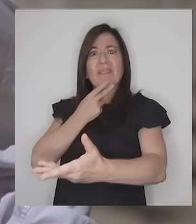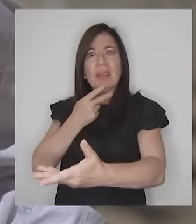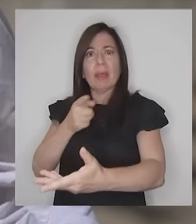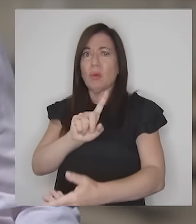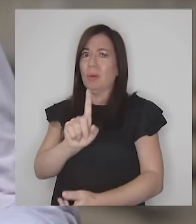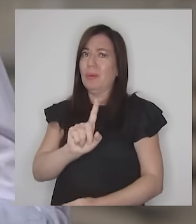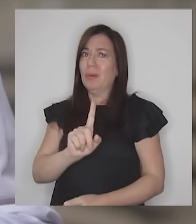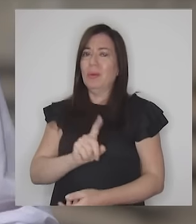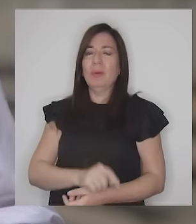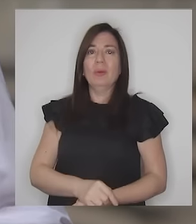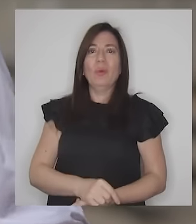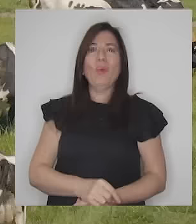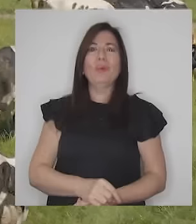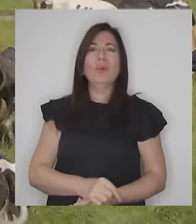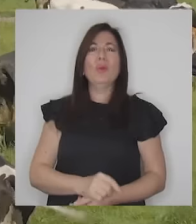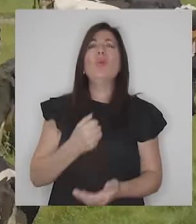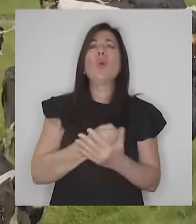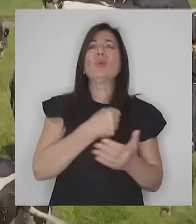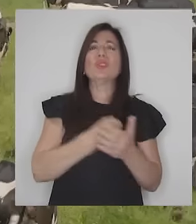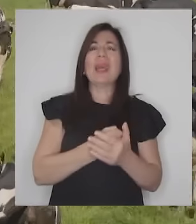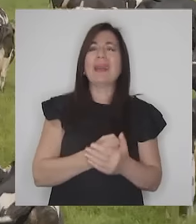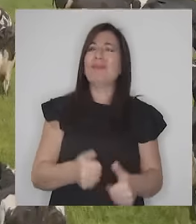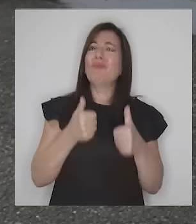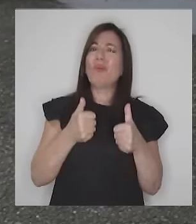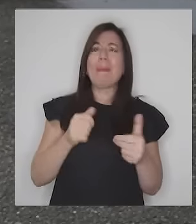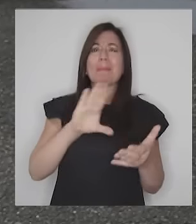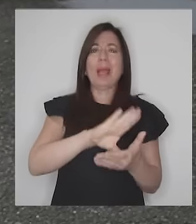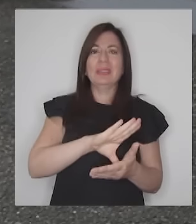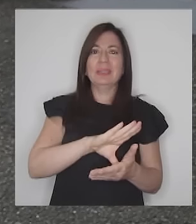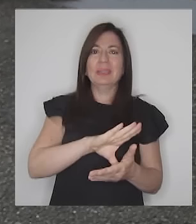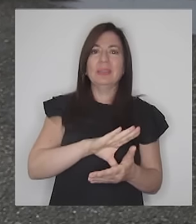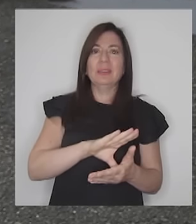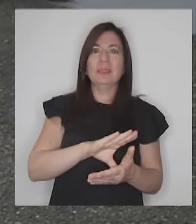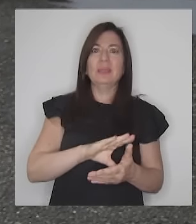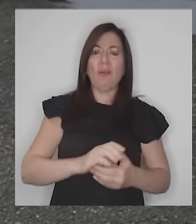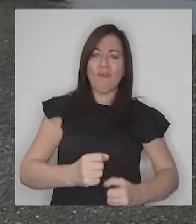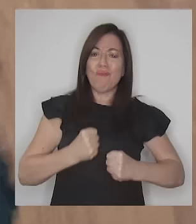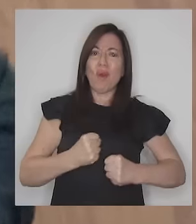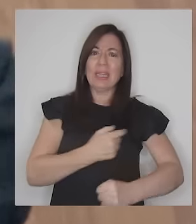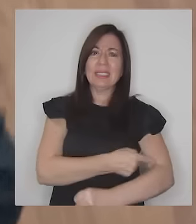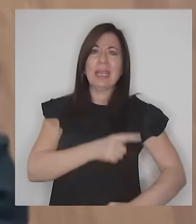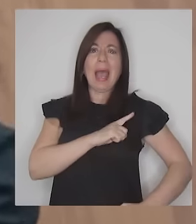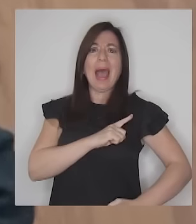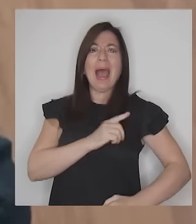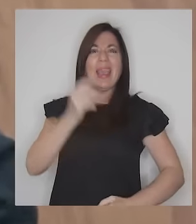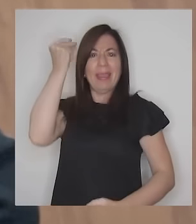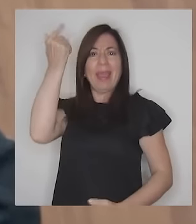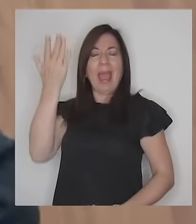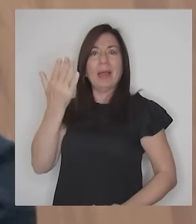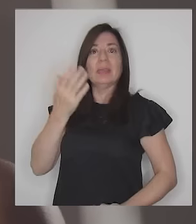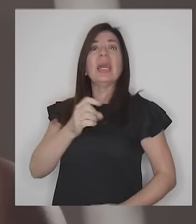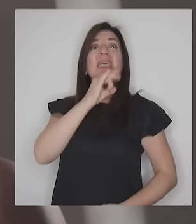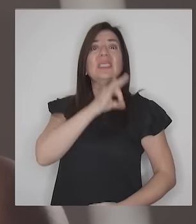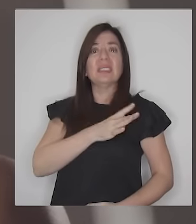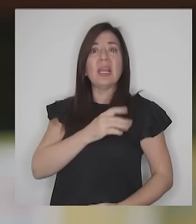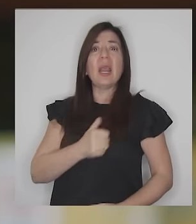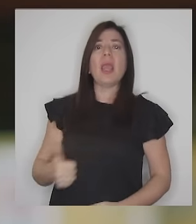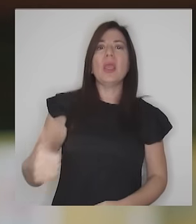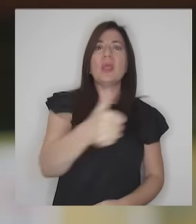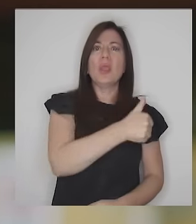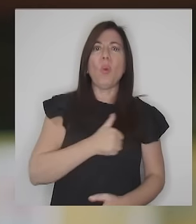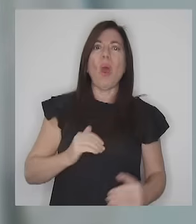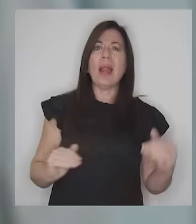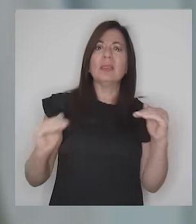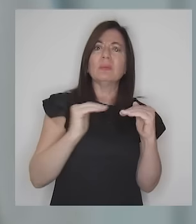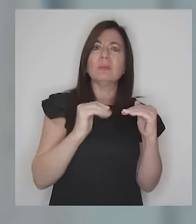jugársela por este increíble país nuestras fuerzas son las ideas en Chile todos somos iguales en deberes